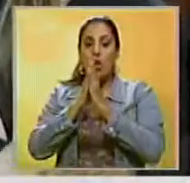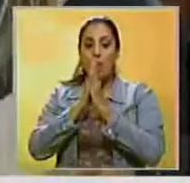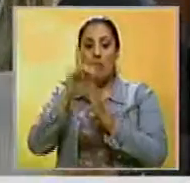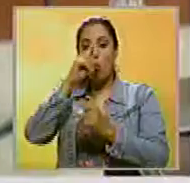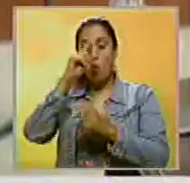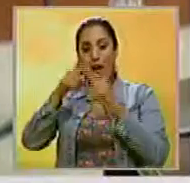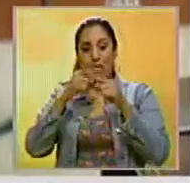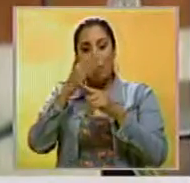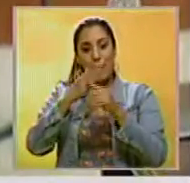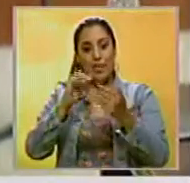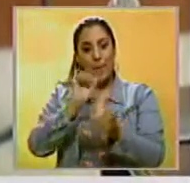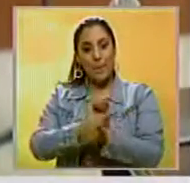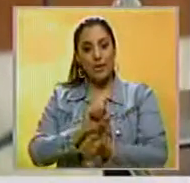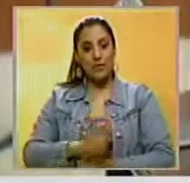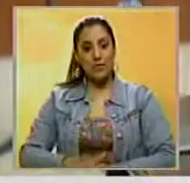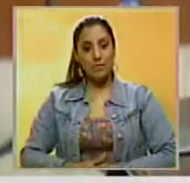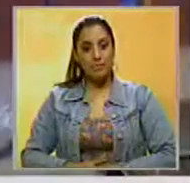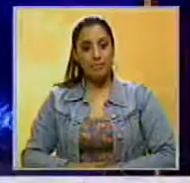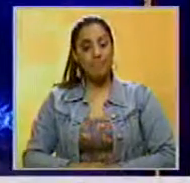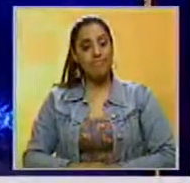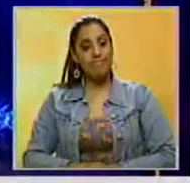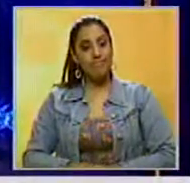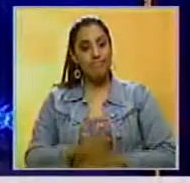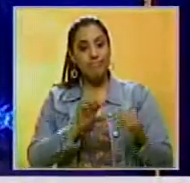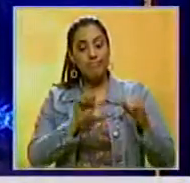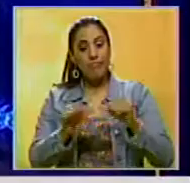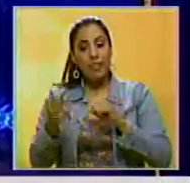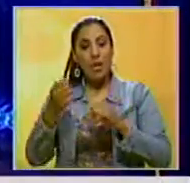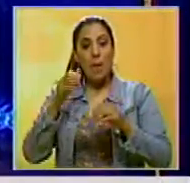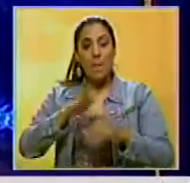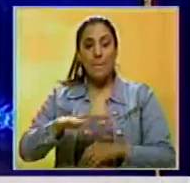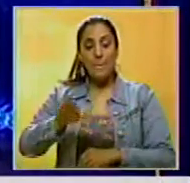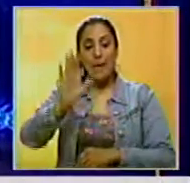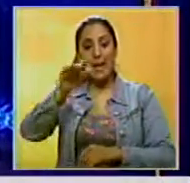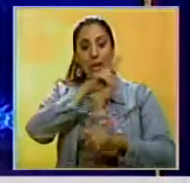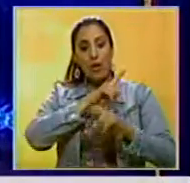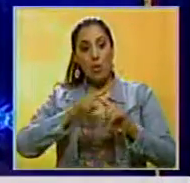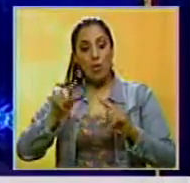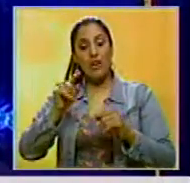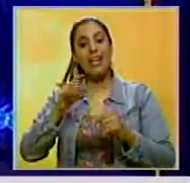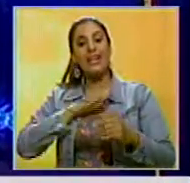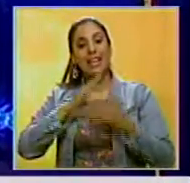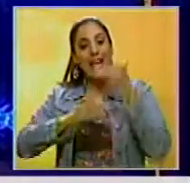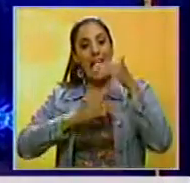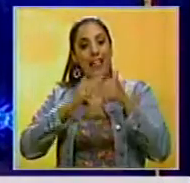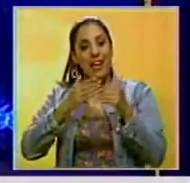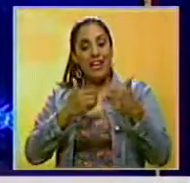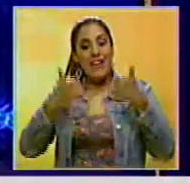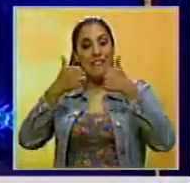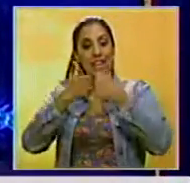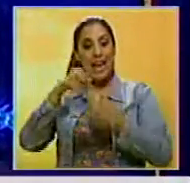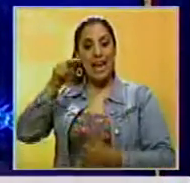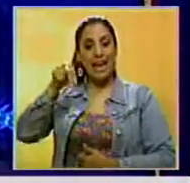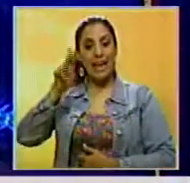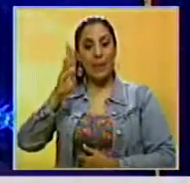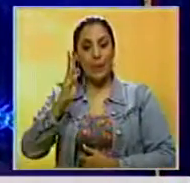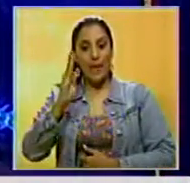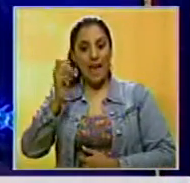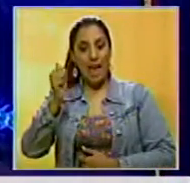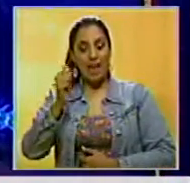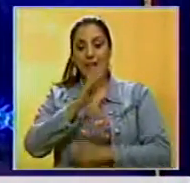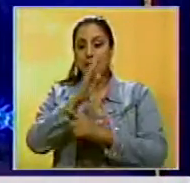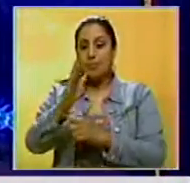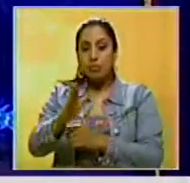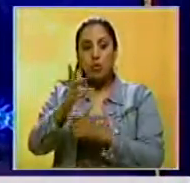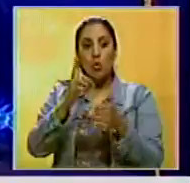un año y medio de cárcel. Continuamos con Baloncesto, contándoles que los Warriors de Golden State picaron adelante la final de la NBA. Al vencer a los